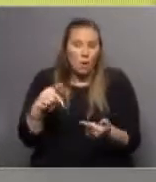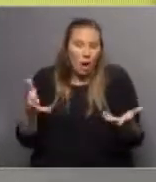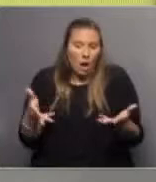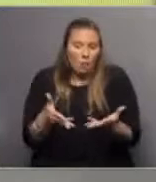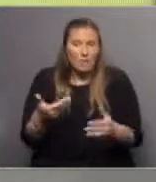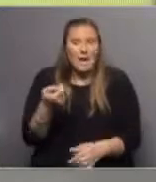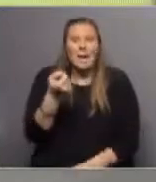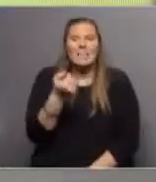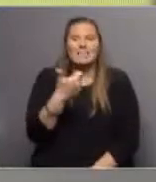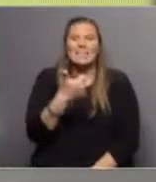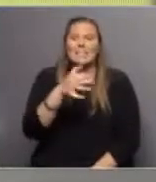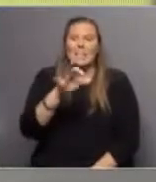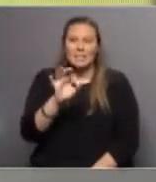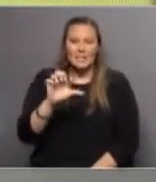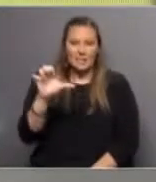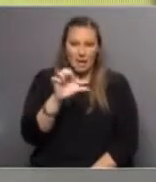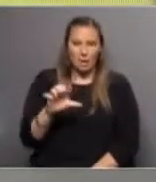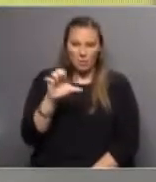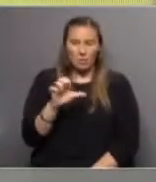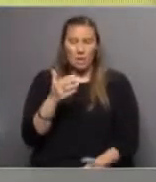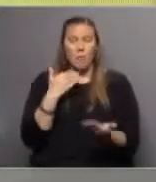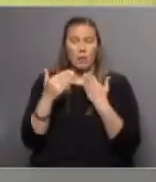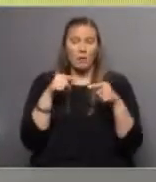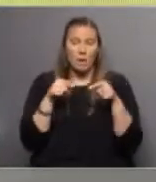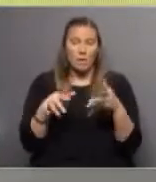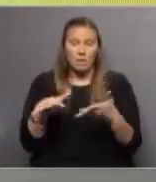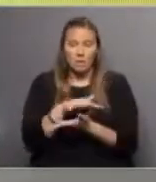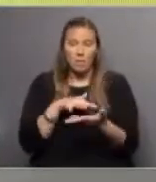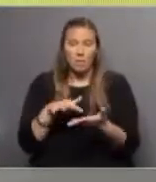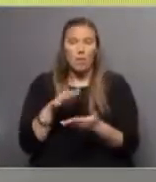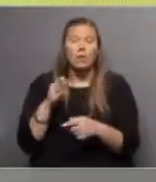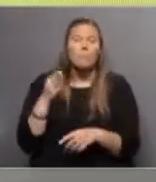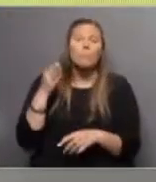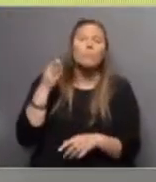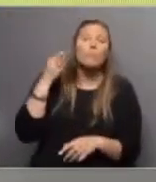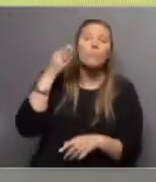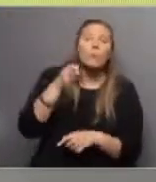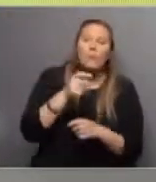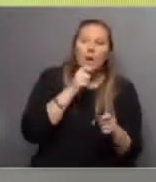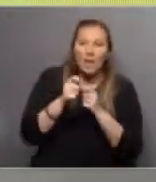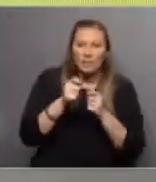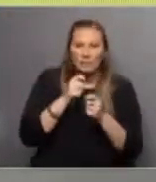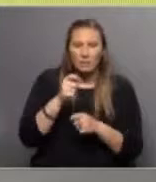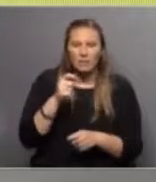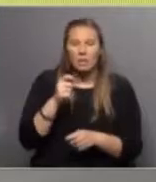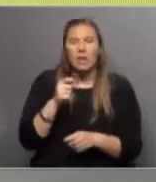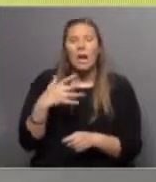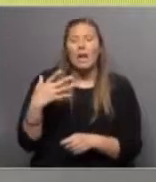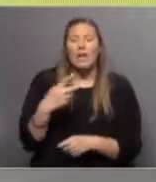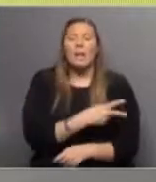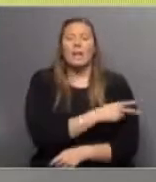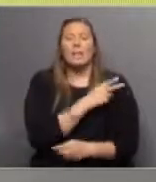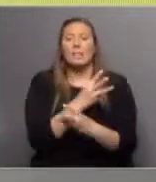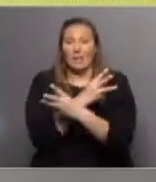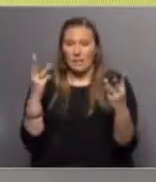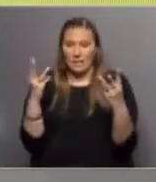casi 60 empresas. Para hablar de este parque, entonces, fuimos a entrevistar a Enrique Buero, que es el gerente general